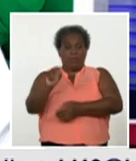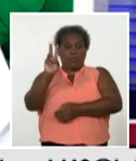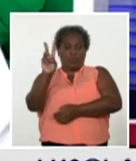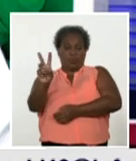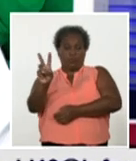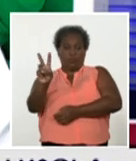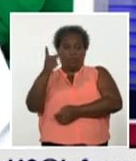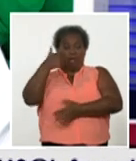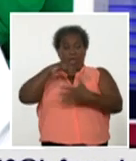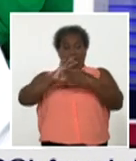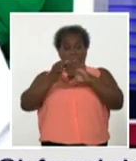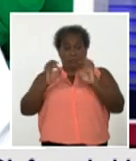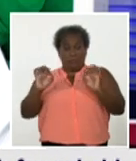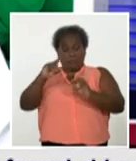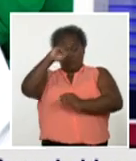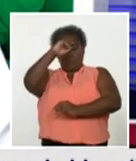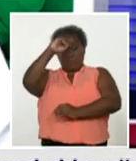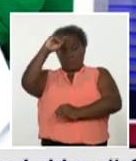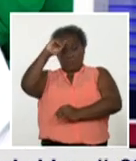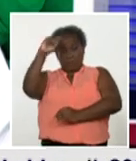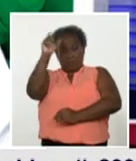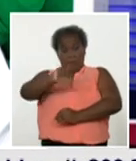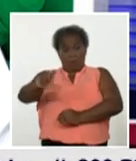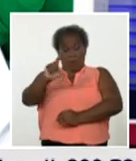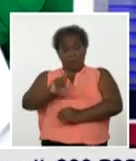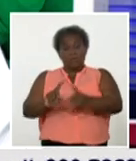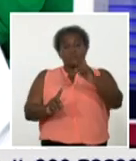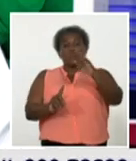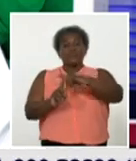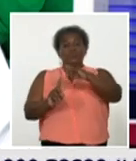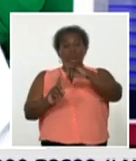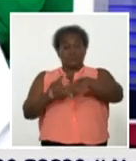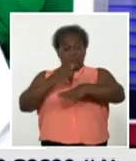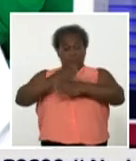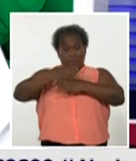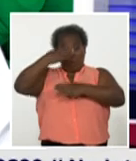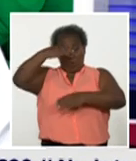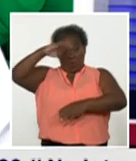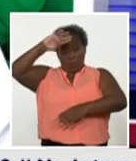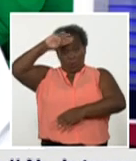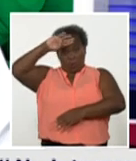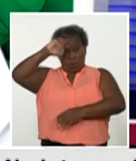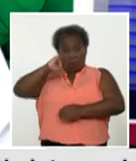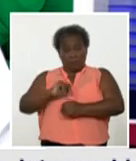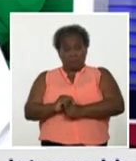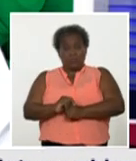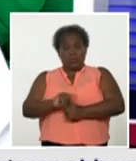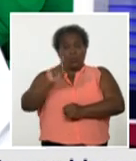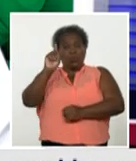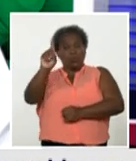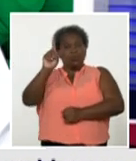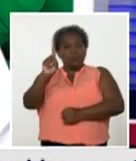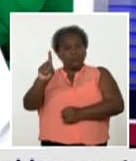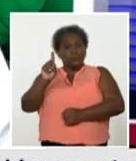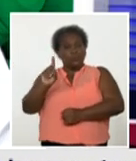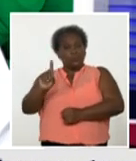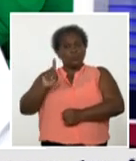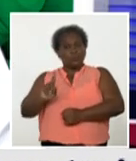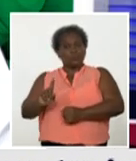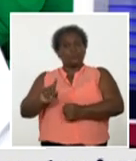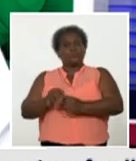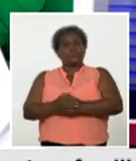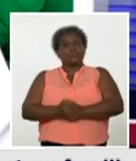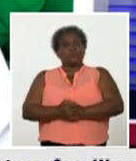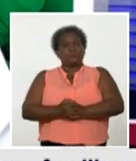Artemisa, de Santiespíritu, de Camagüey, de Las Tunas y de Santiago de Cuba, un menor de un año con COVID